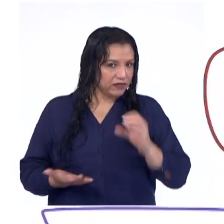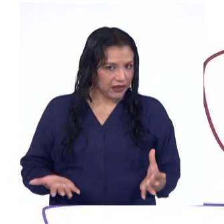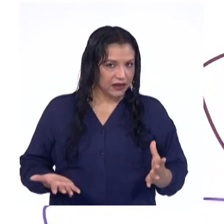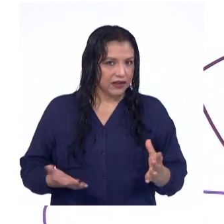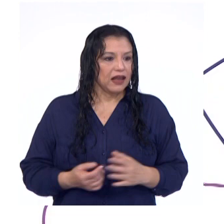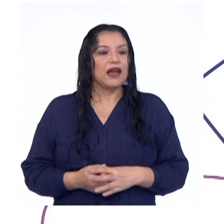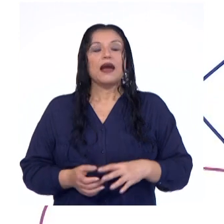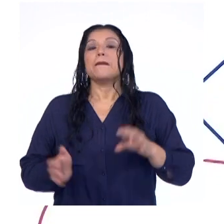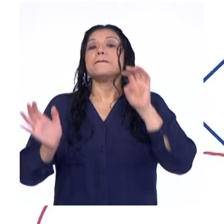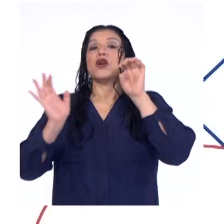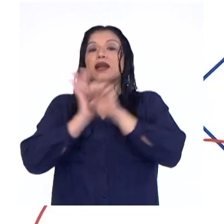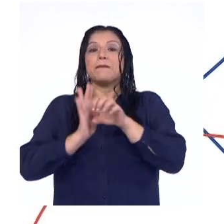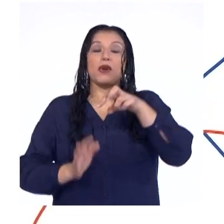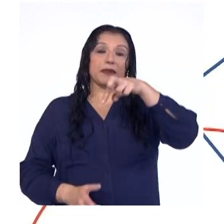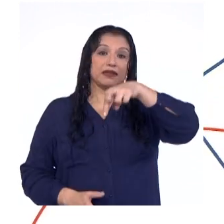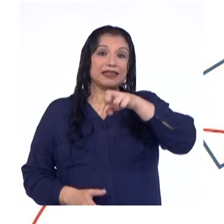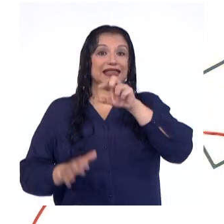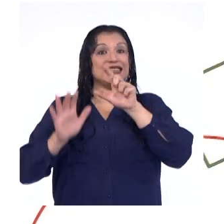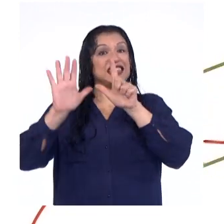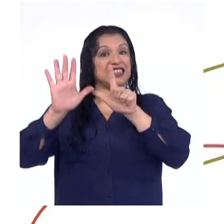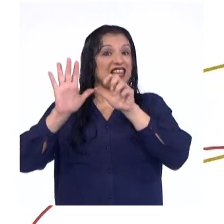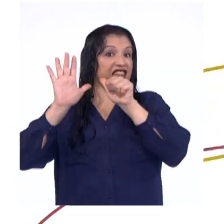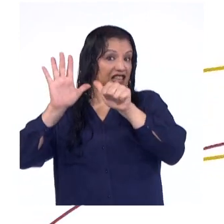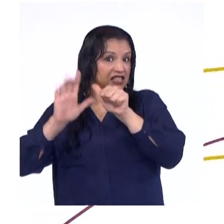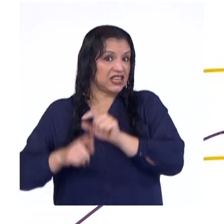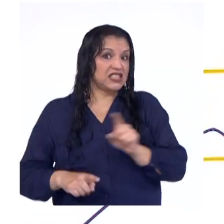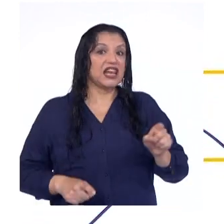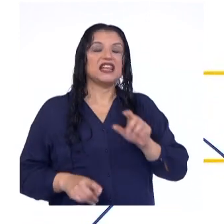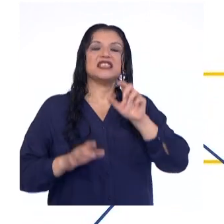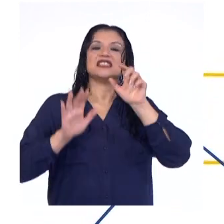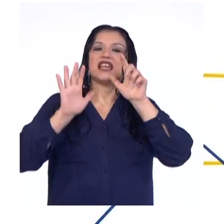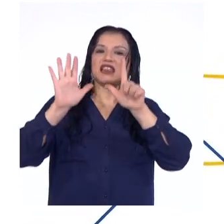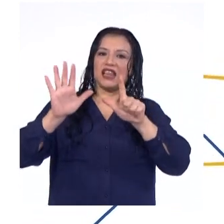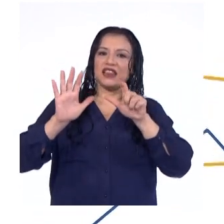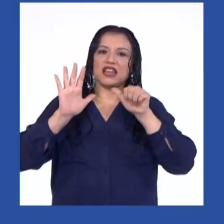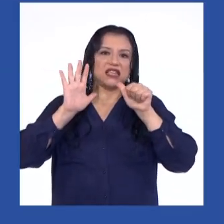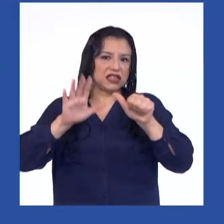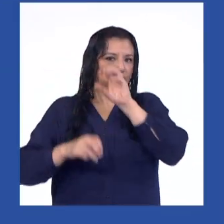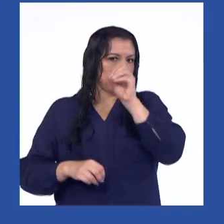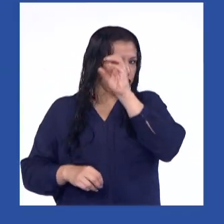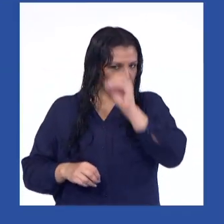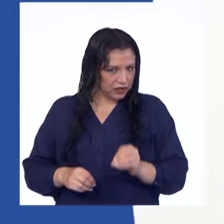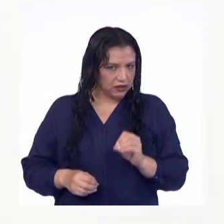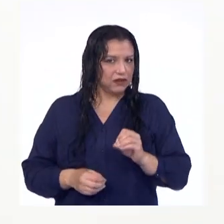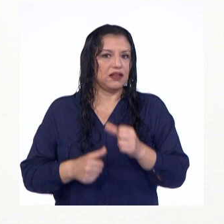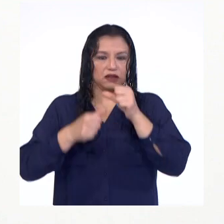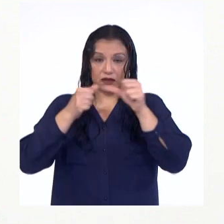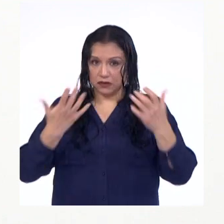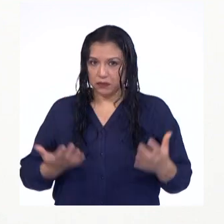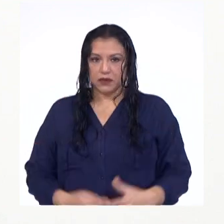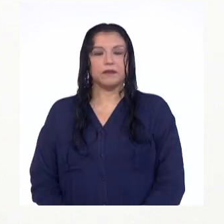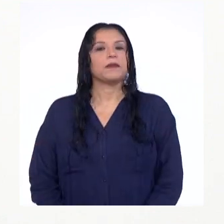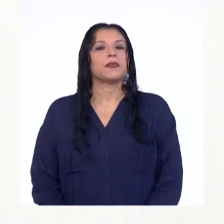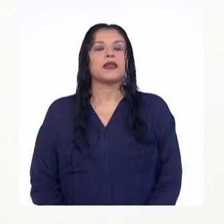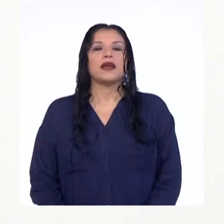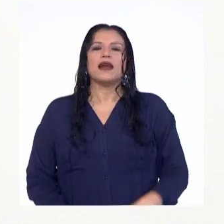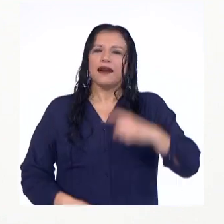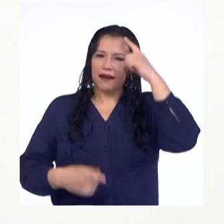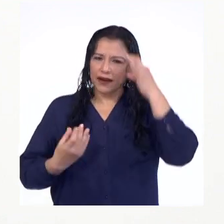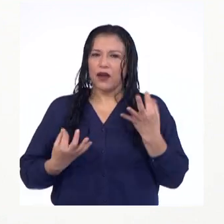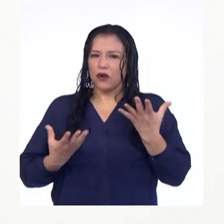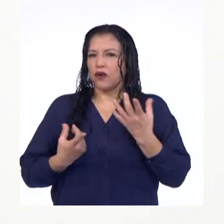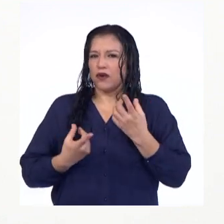Así, el percentil 76 deja a su izquierda el 76% de los datos. Creo que con esta explicación